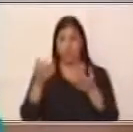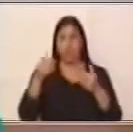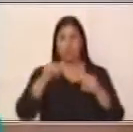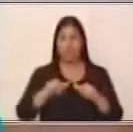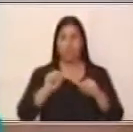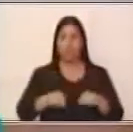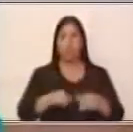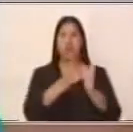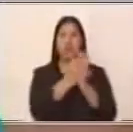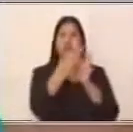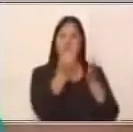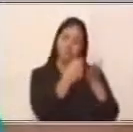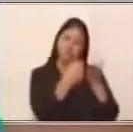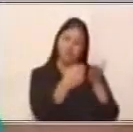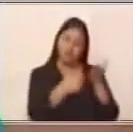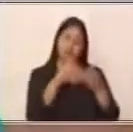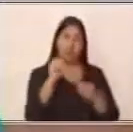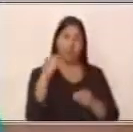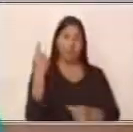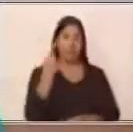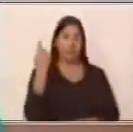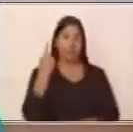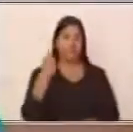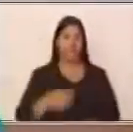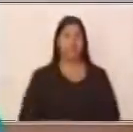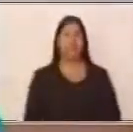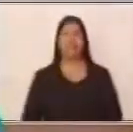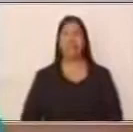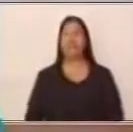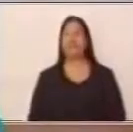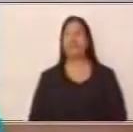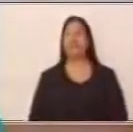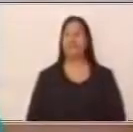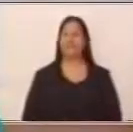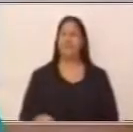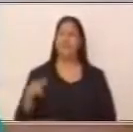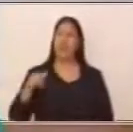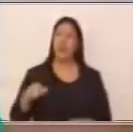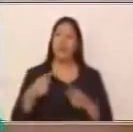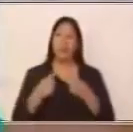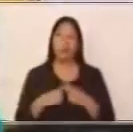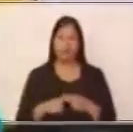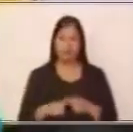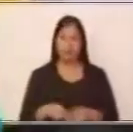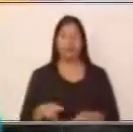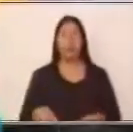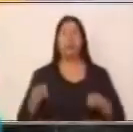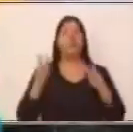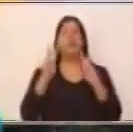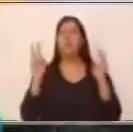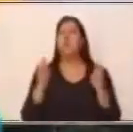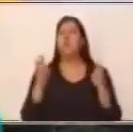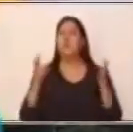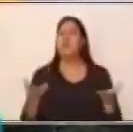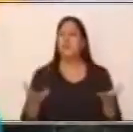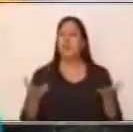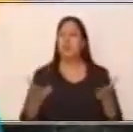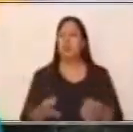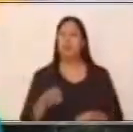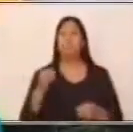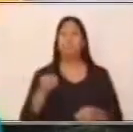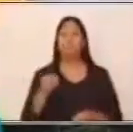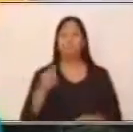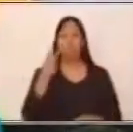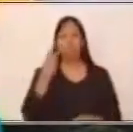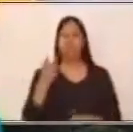consideres importante. Muy bien, vamos a comenzar. Hoy el tema tiene mucho que ver con los